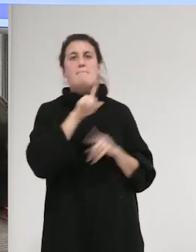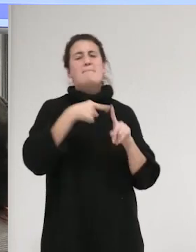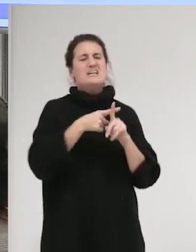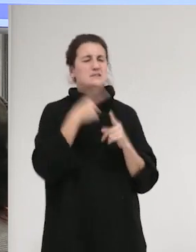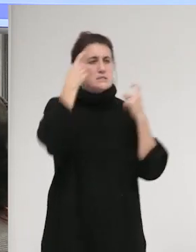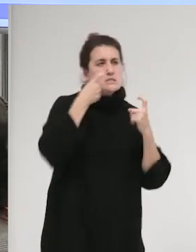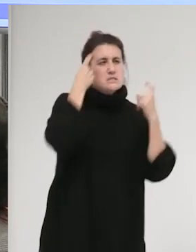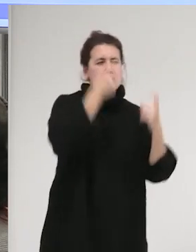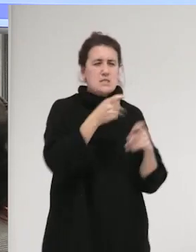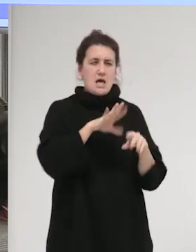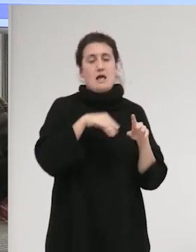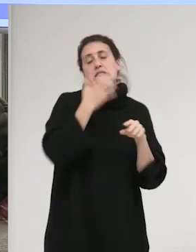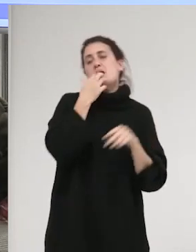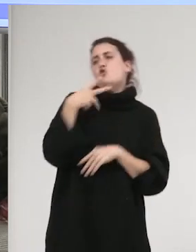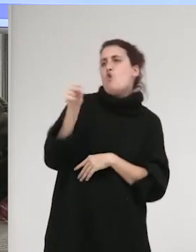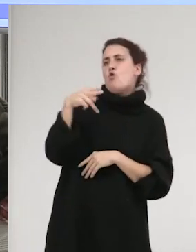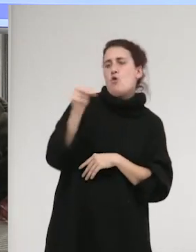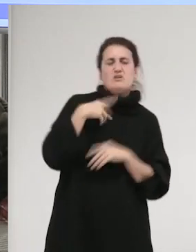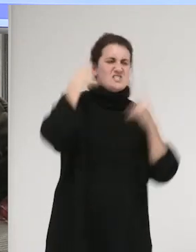antinegativas.